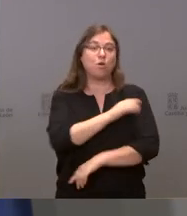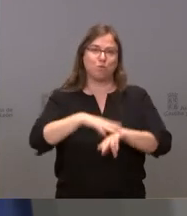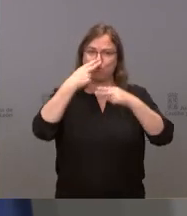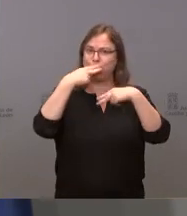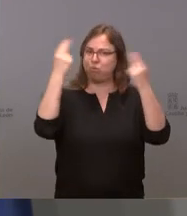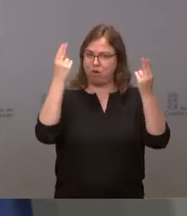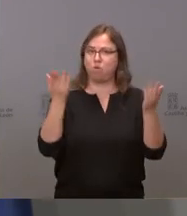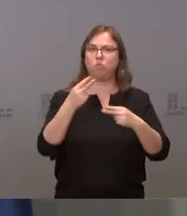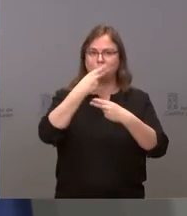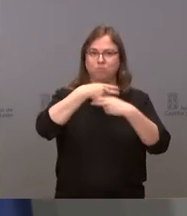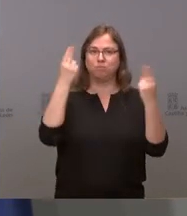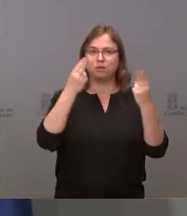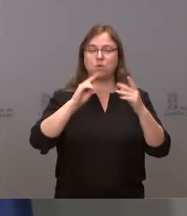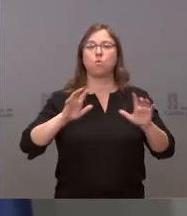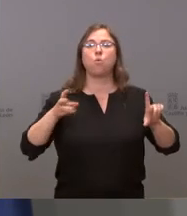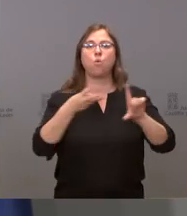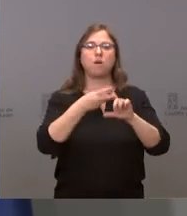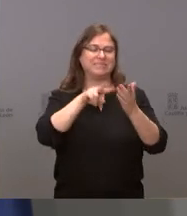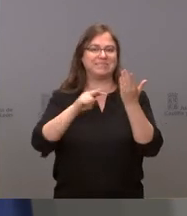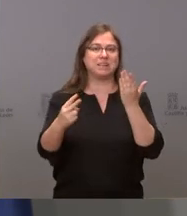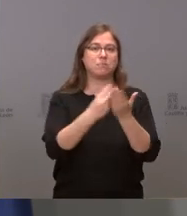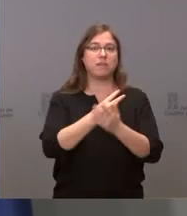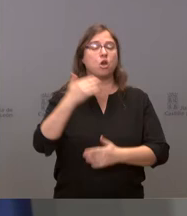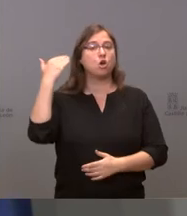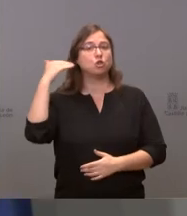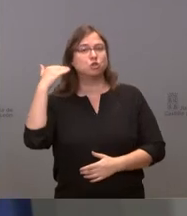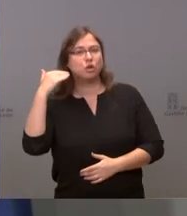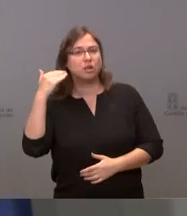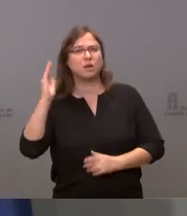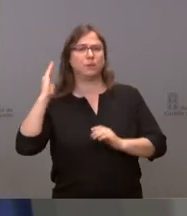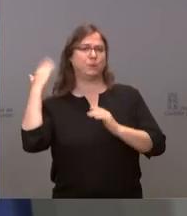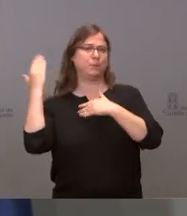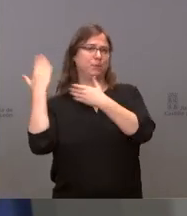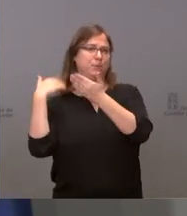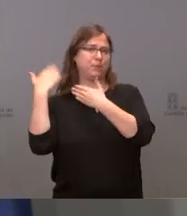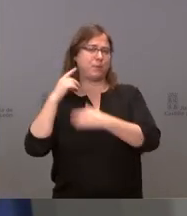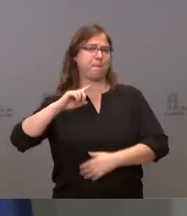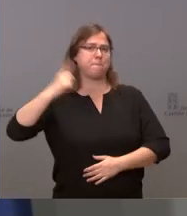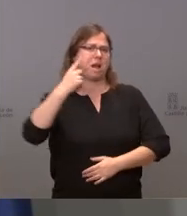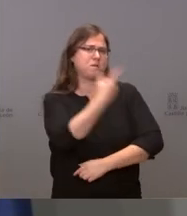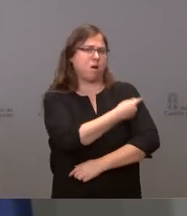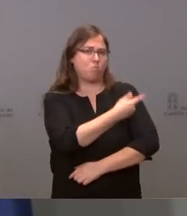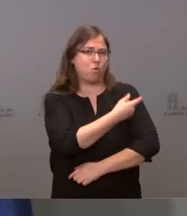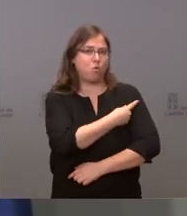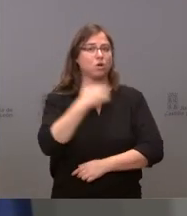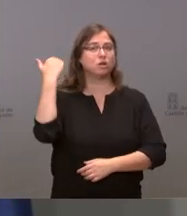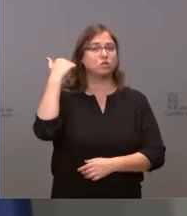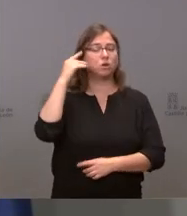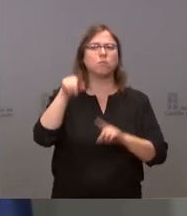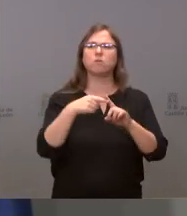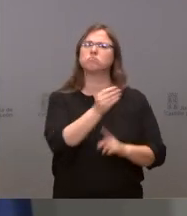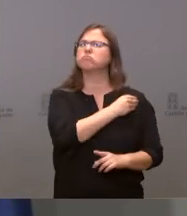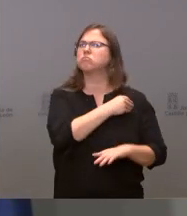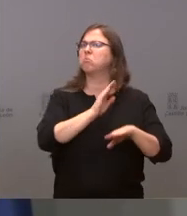en la página de la transparencia, bueno, pues Soria empezó siendo la que más vacunaba, la gente nos preguntaba